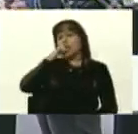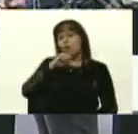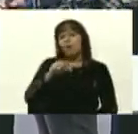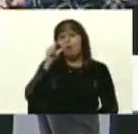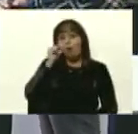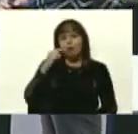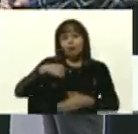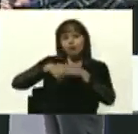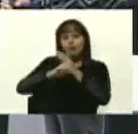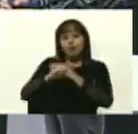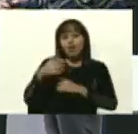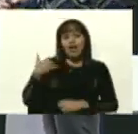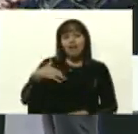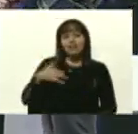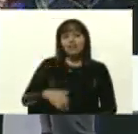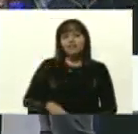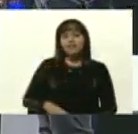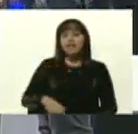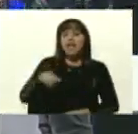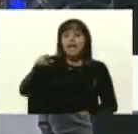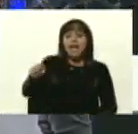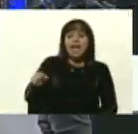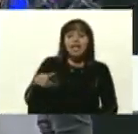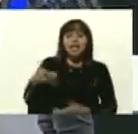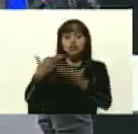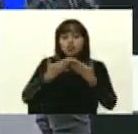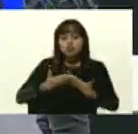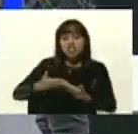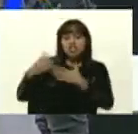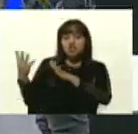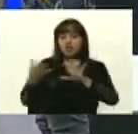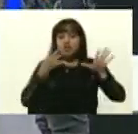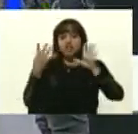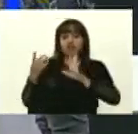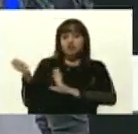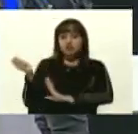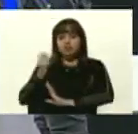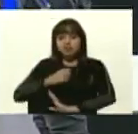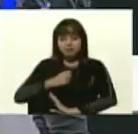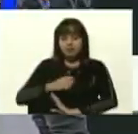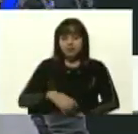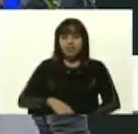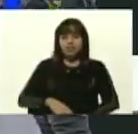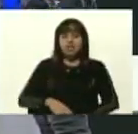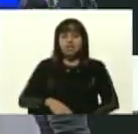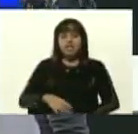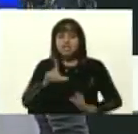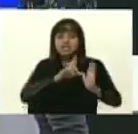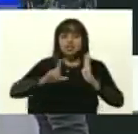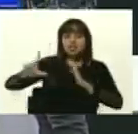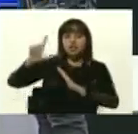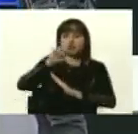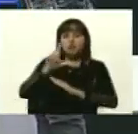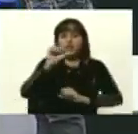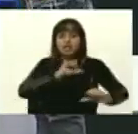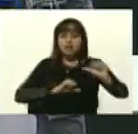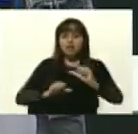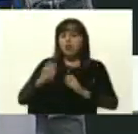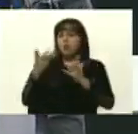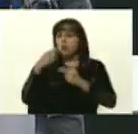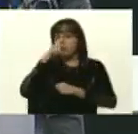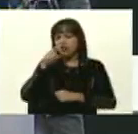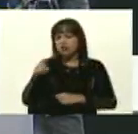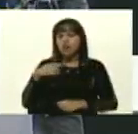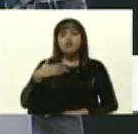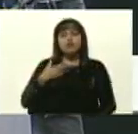Felipe Espena, investigador y estudiante de noveno semestre, de la licenciatura de Química. ¿Qué edad tienes tú, Felipe? 24